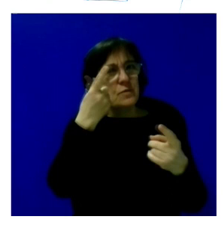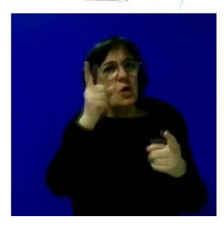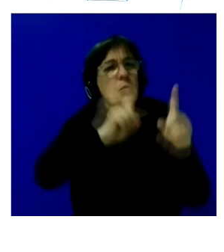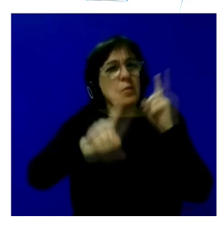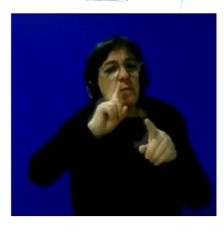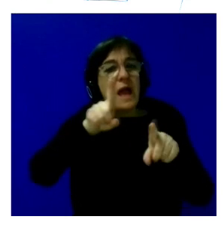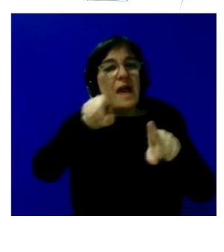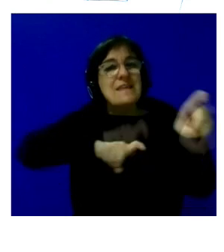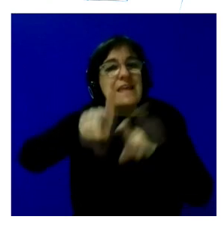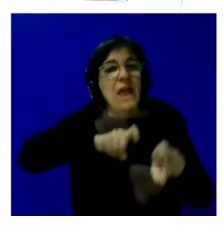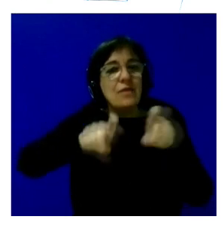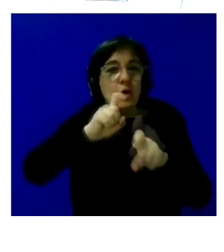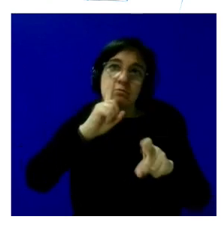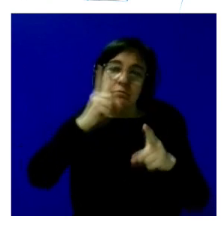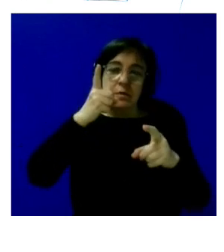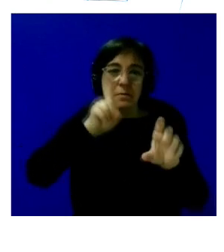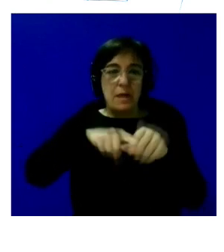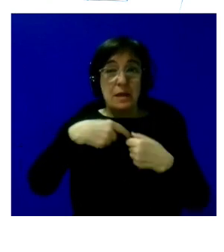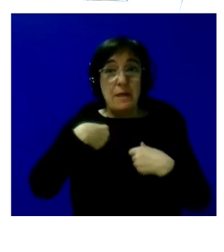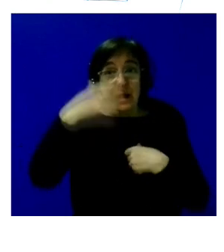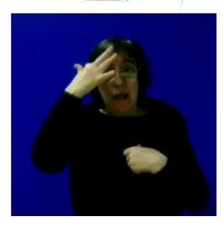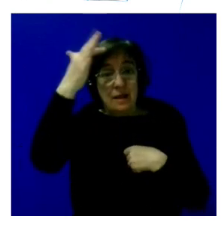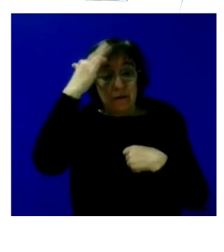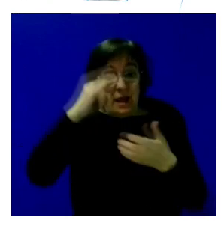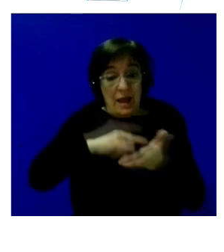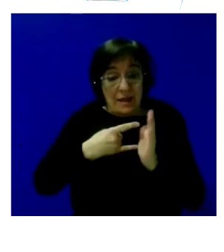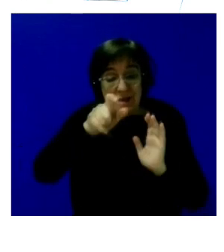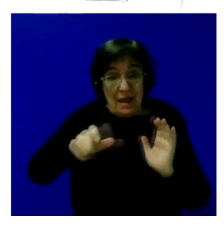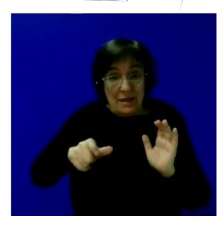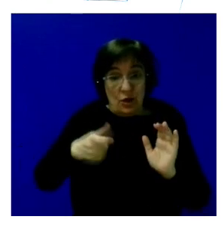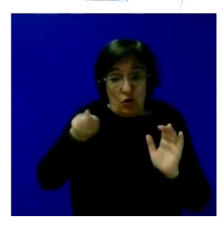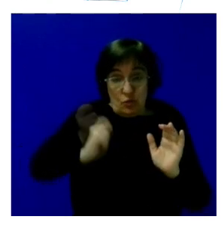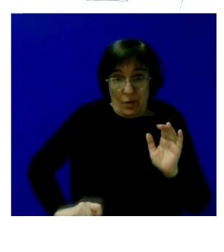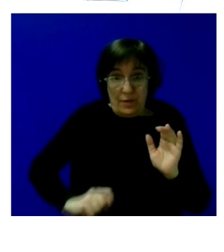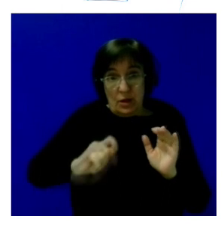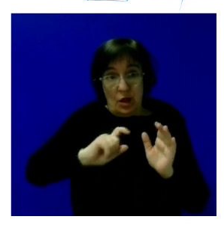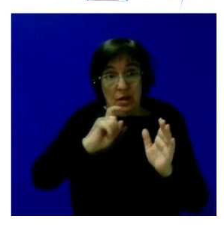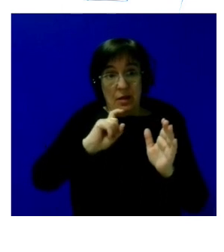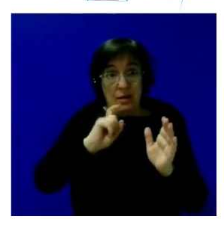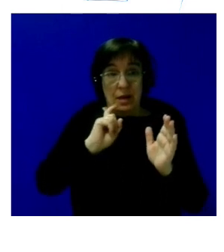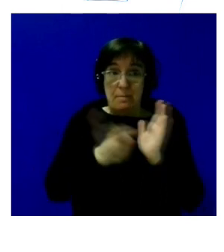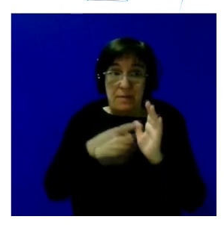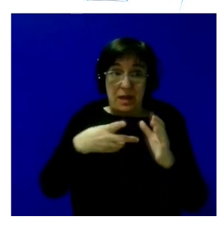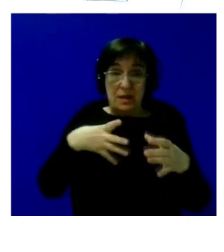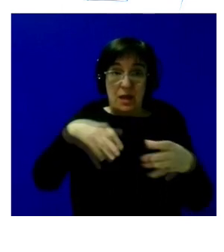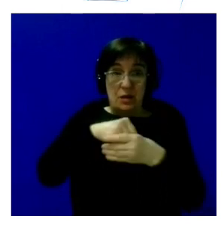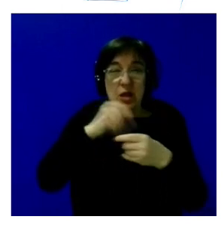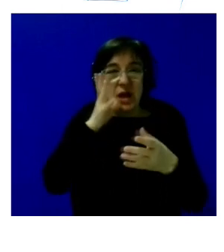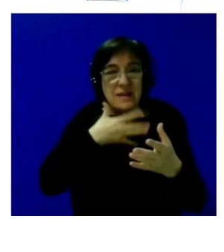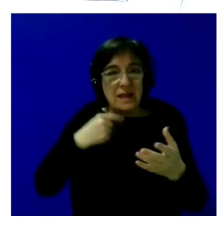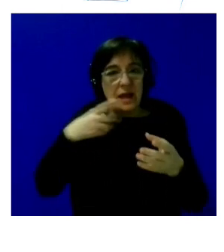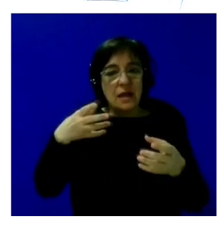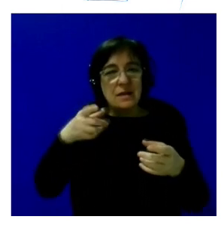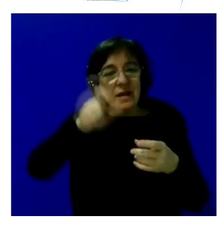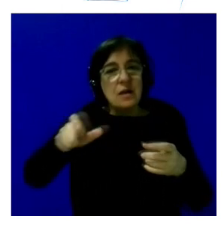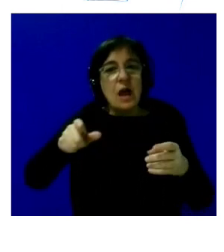en la selección de participantes porque las expectativas de los técnicos de plena inclusión de las técnicas eran que querían llevar a retoma a una serie